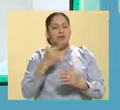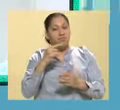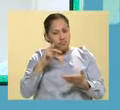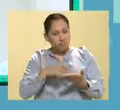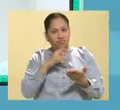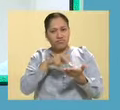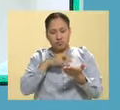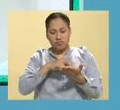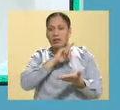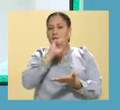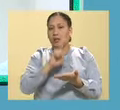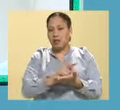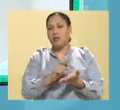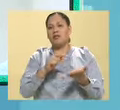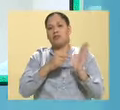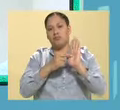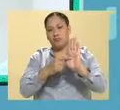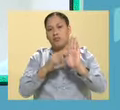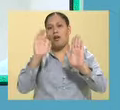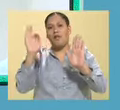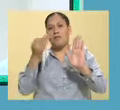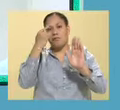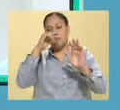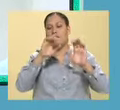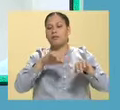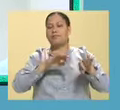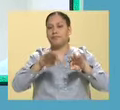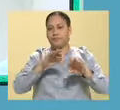tenemos una nueva Ley Federal del Trabajo.